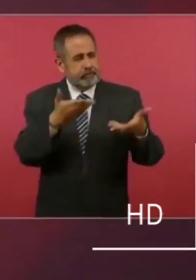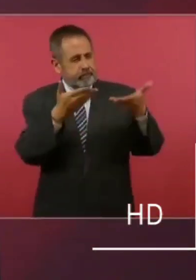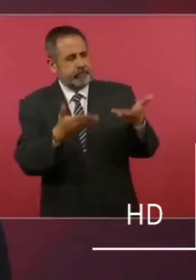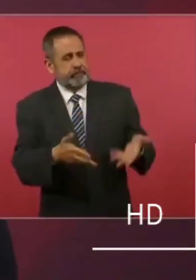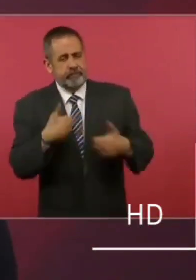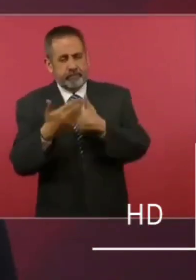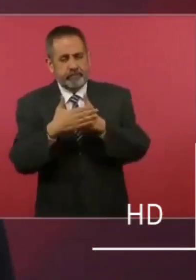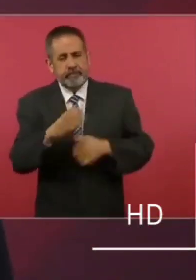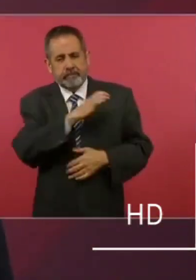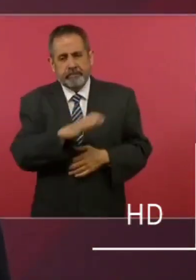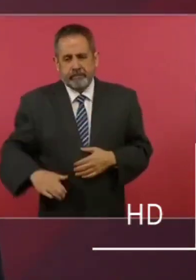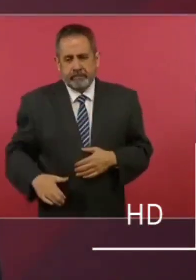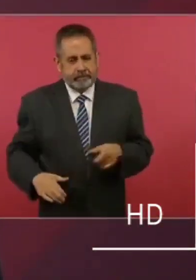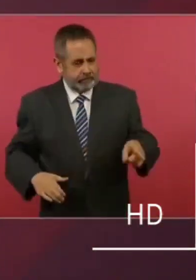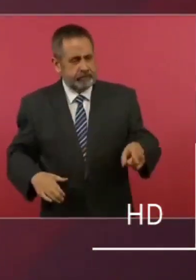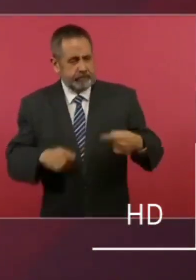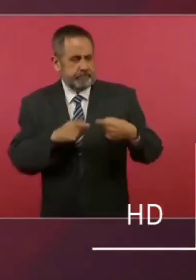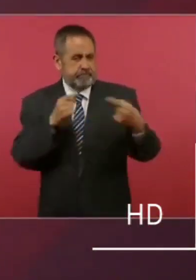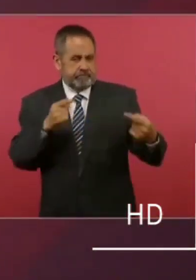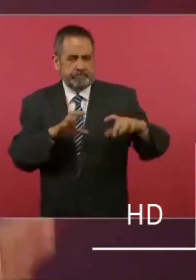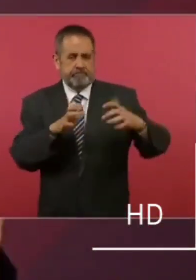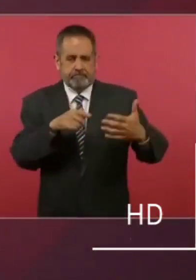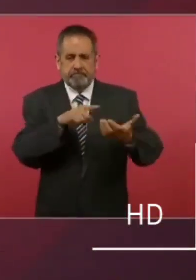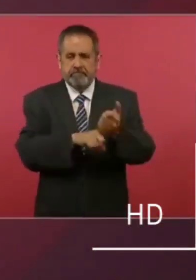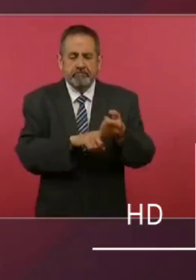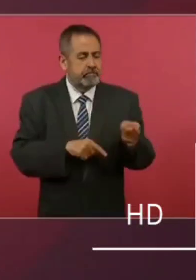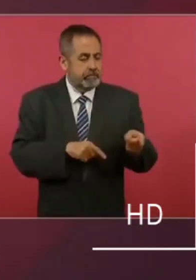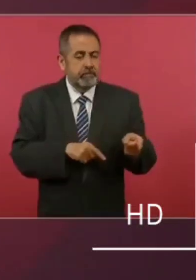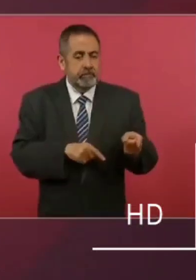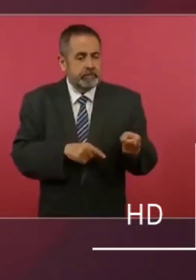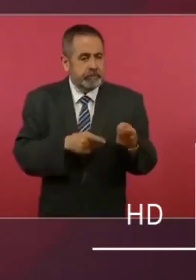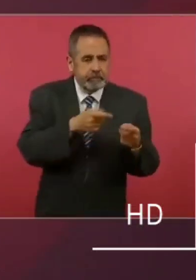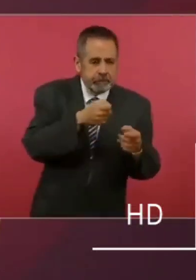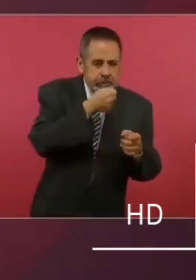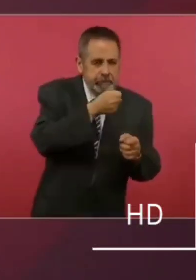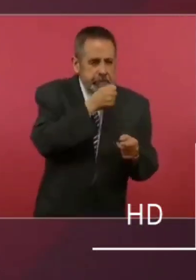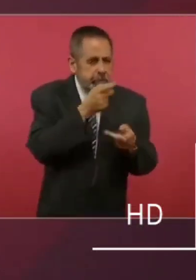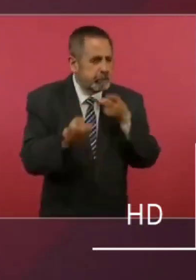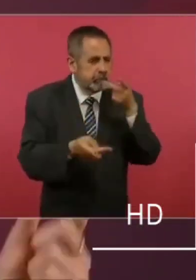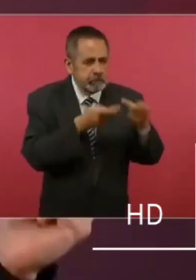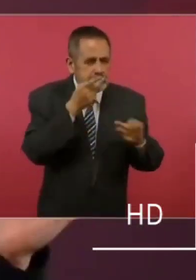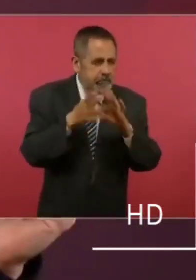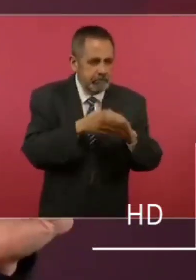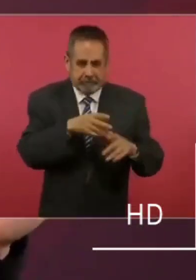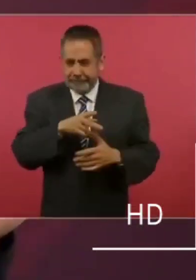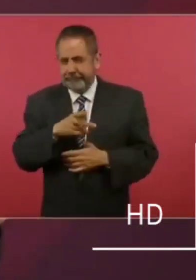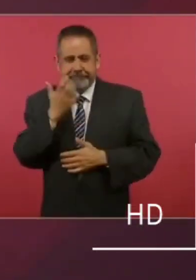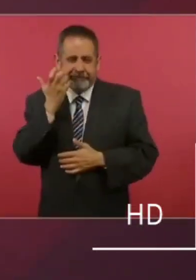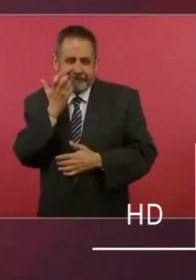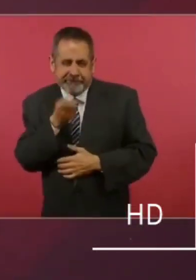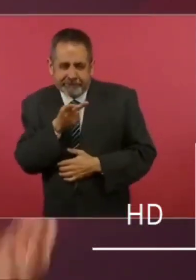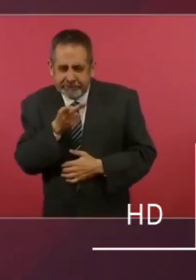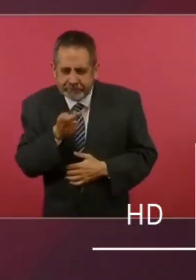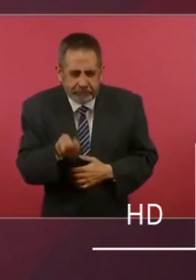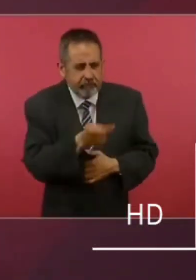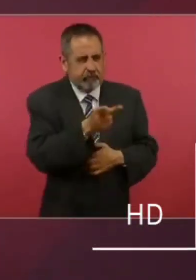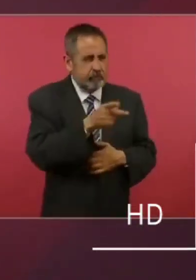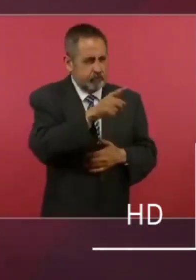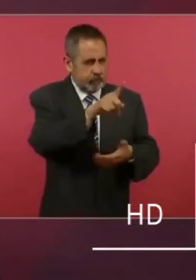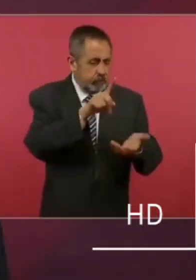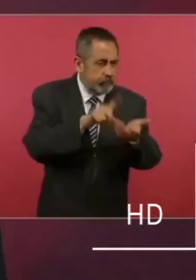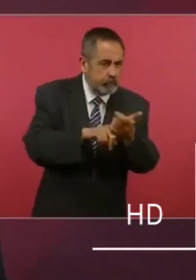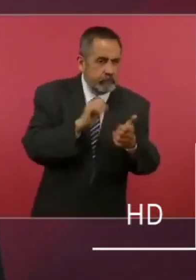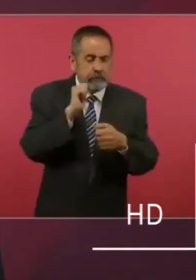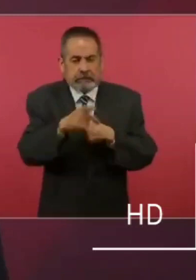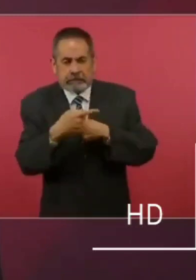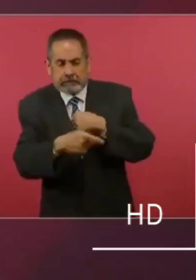la virtual candidata de la oposición y a pregunta expresa de si temía por